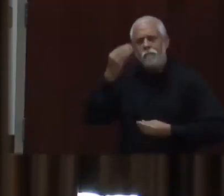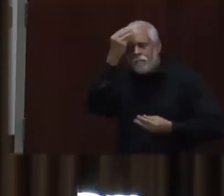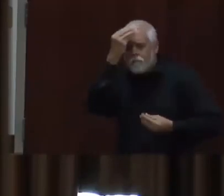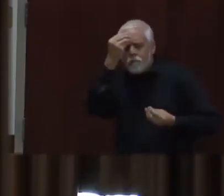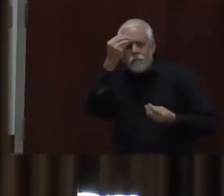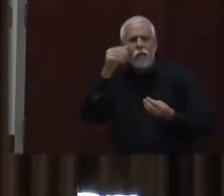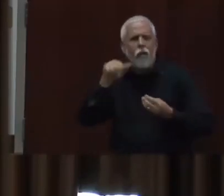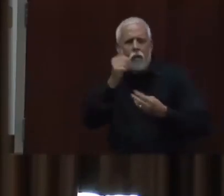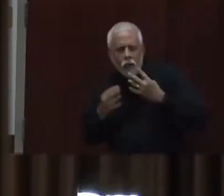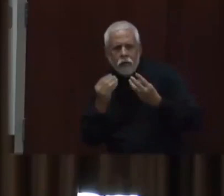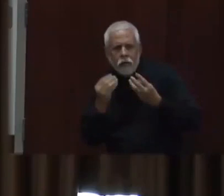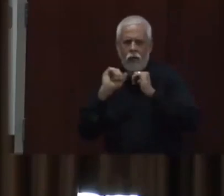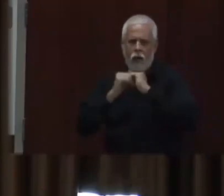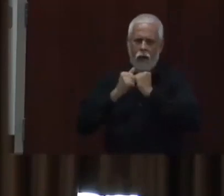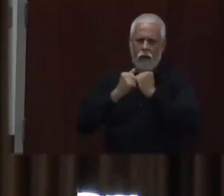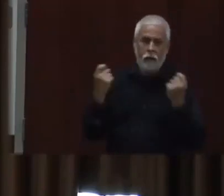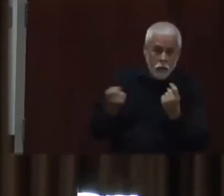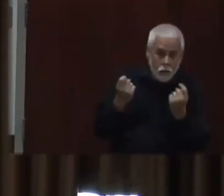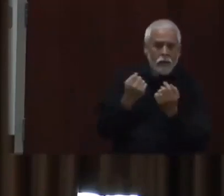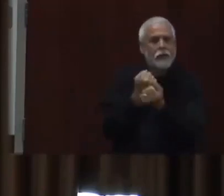Comisionados, ¿alguna otra pregunta?